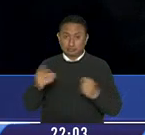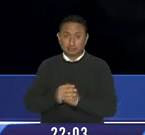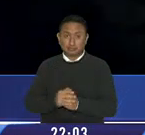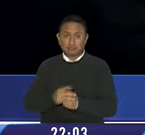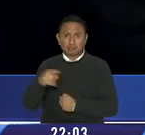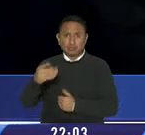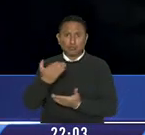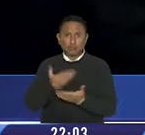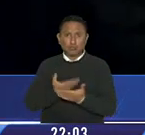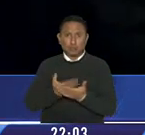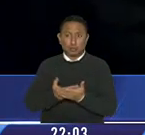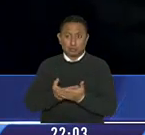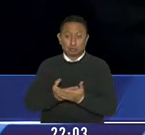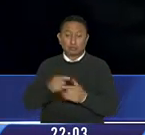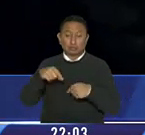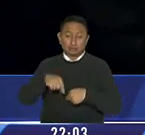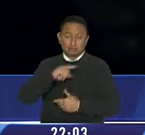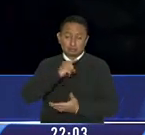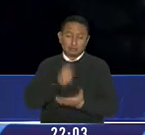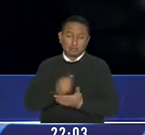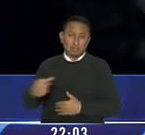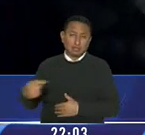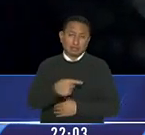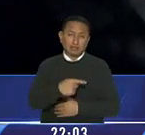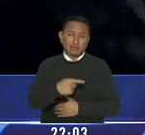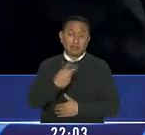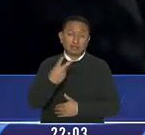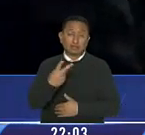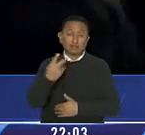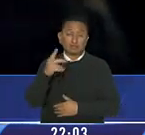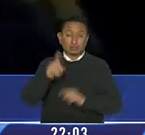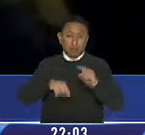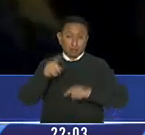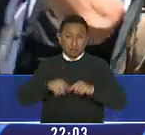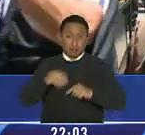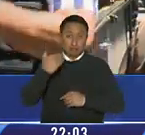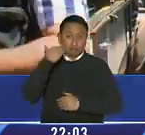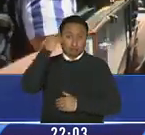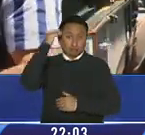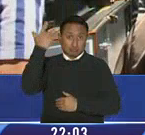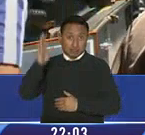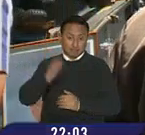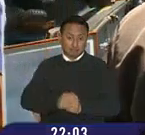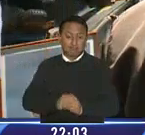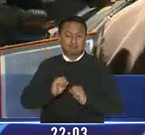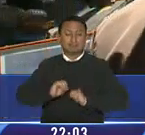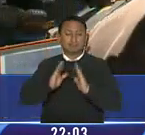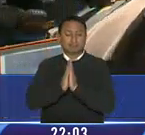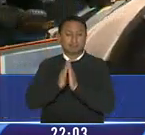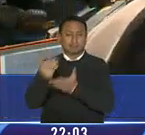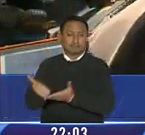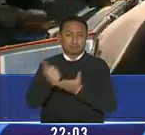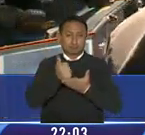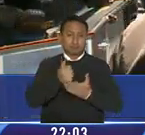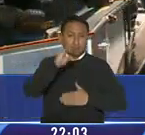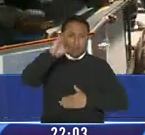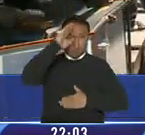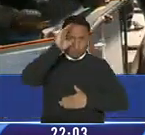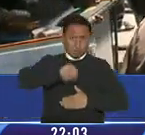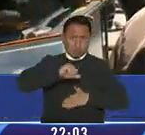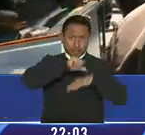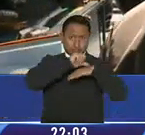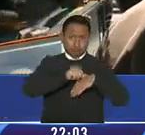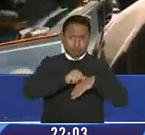algunas evidencias que comprometerían la situación de los dos amigos mayores de edad. Se solicitó la colaboración del departamento de criminalística, los mismos que